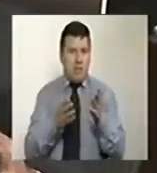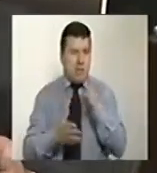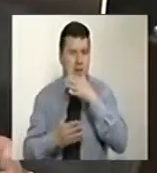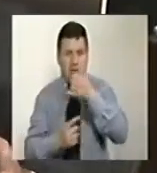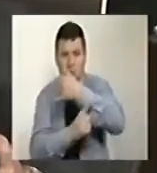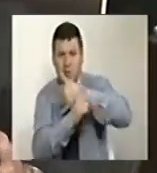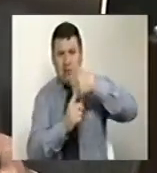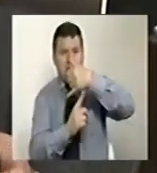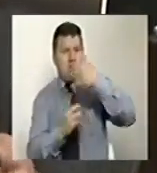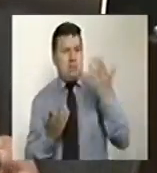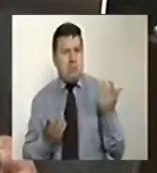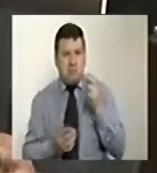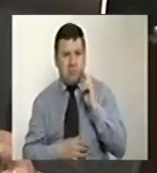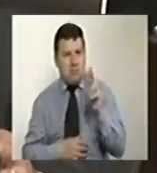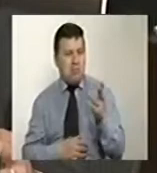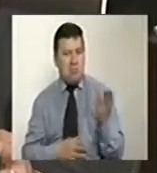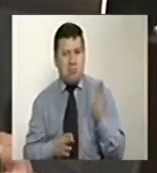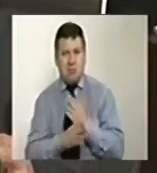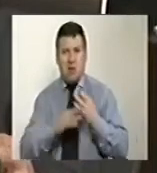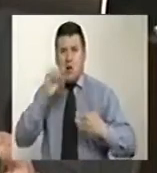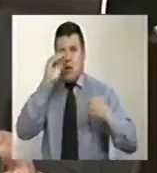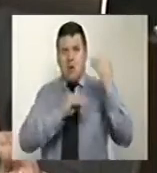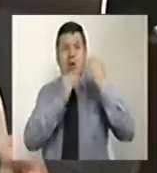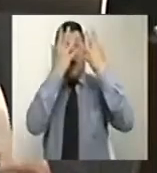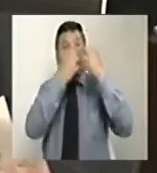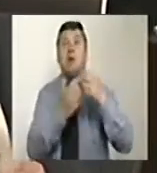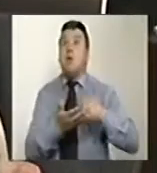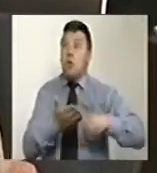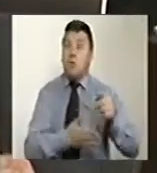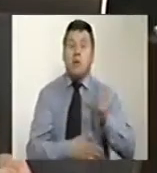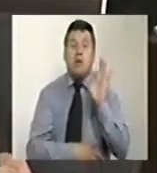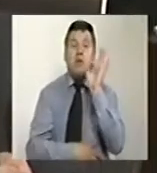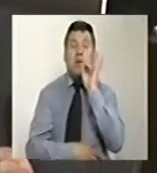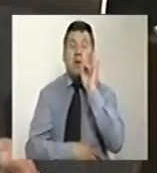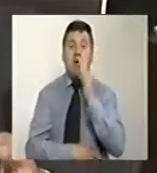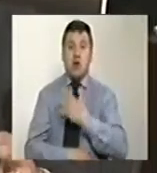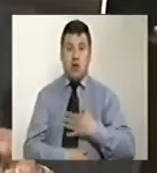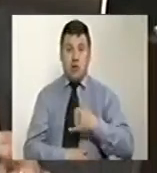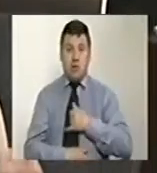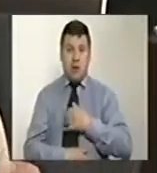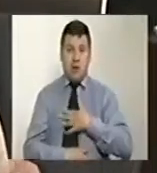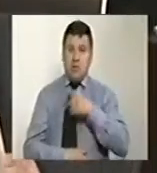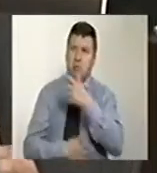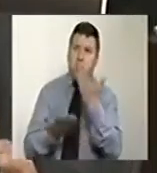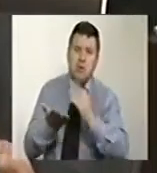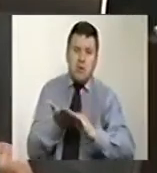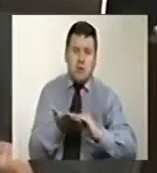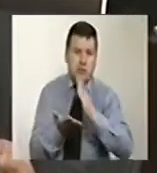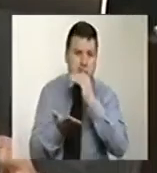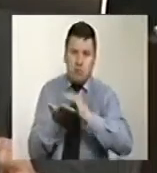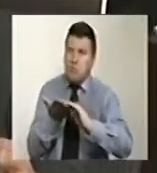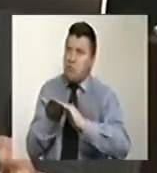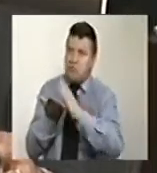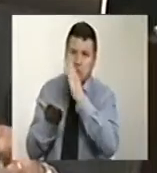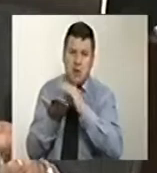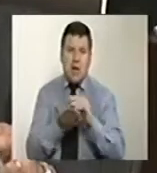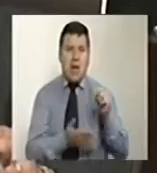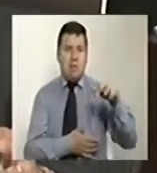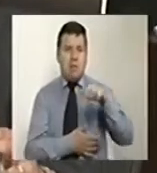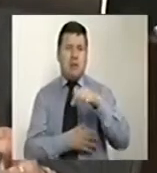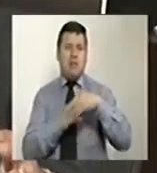Caribe. Está en controversia con los concesionarios Villavicencio y Yopal. Sin solución la APP